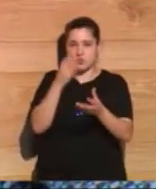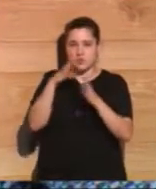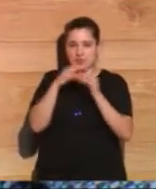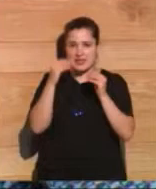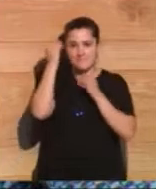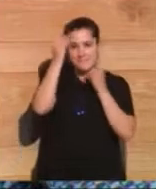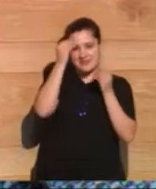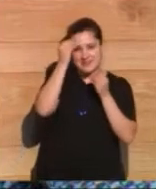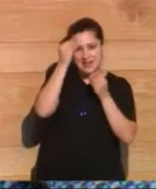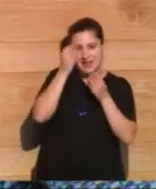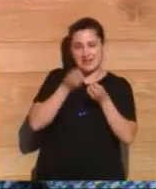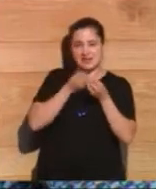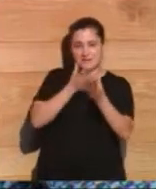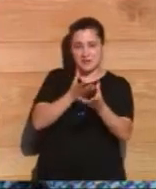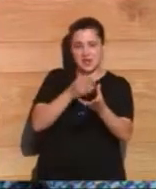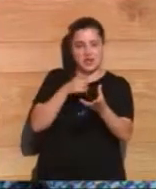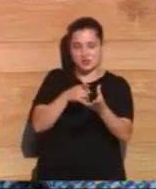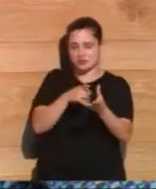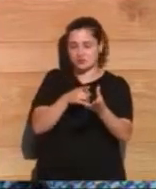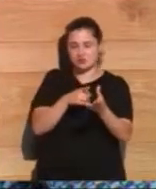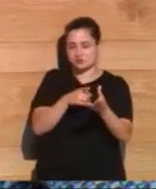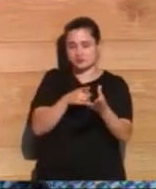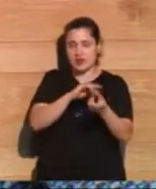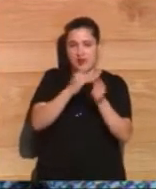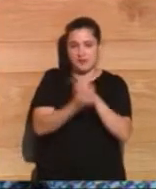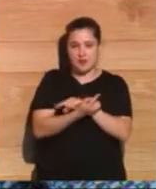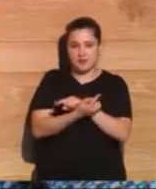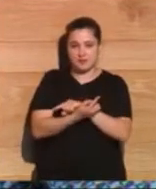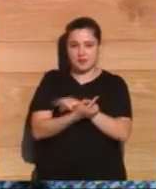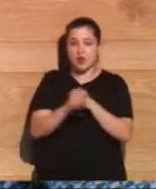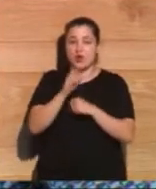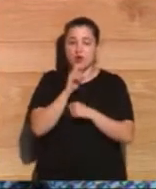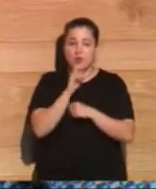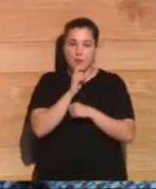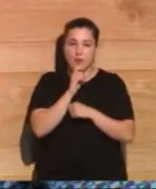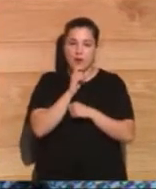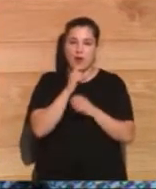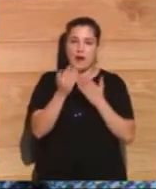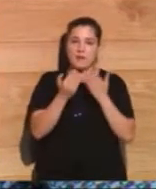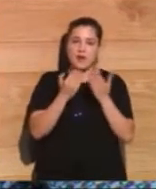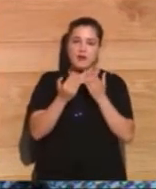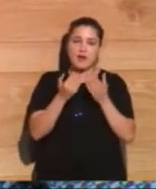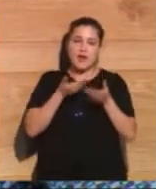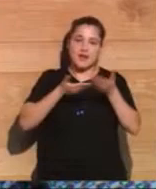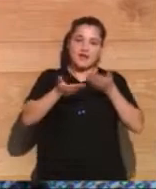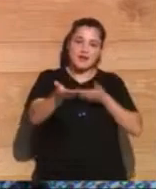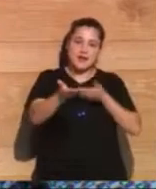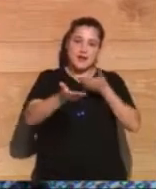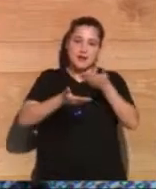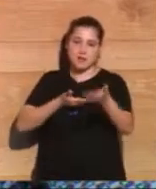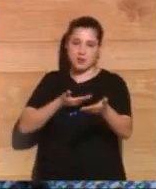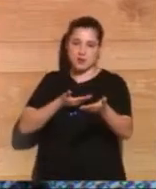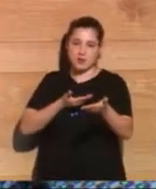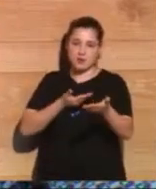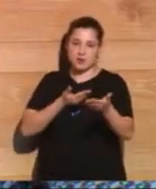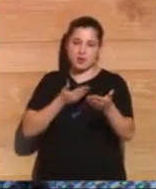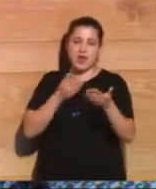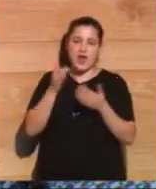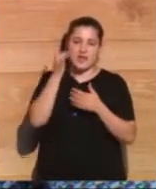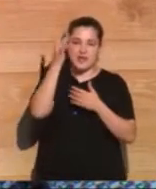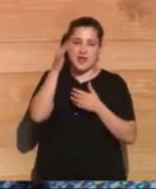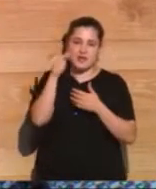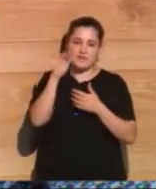La manera de superarlo es hablando de intercambio, es decir, incorporar la idea más freiriana, ¿no? De freire de